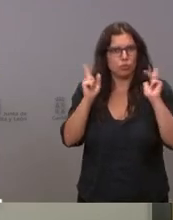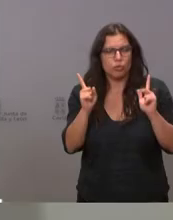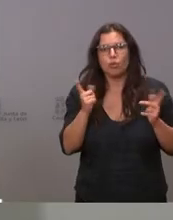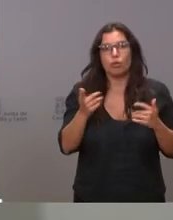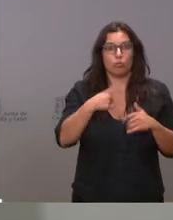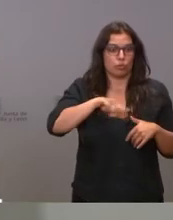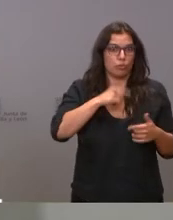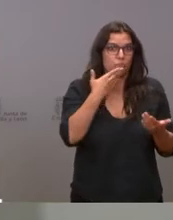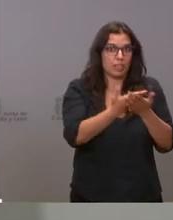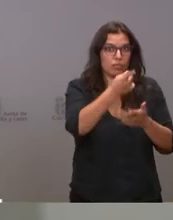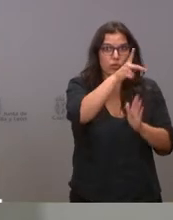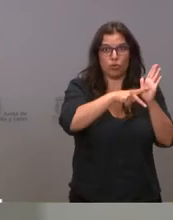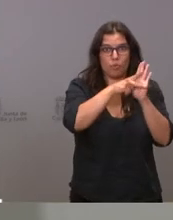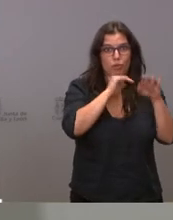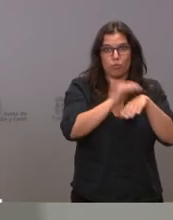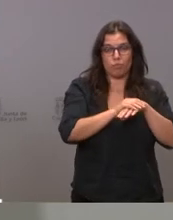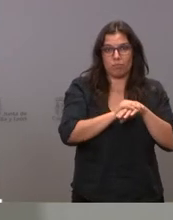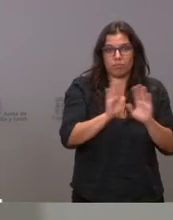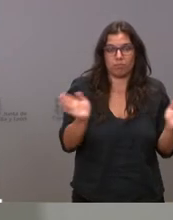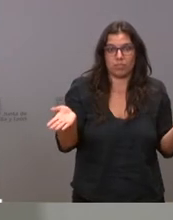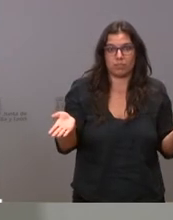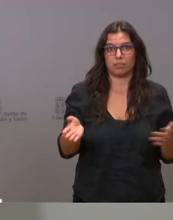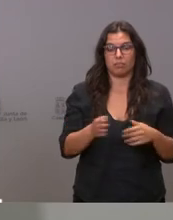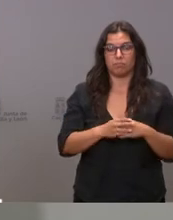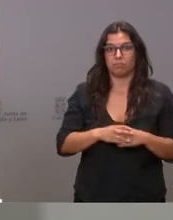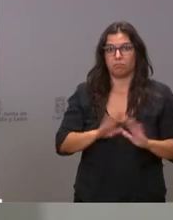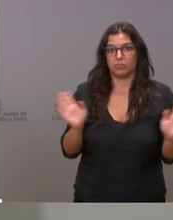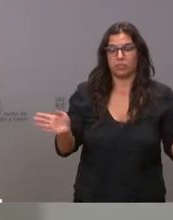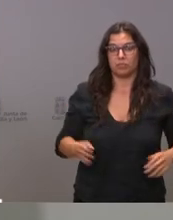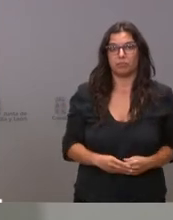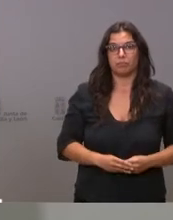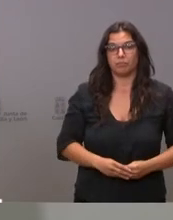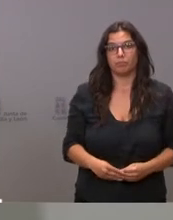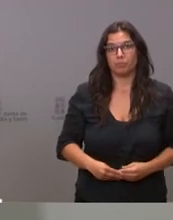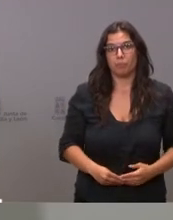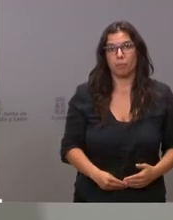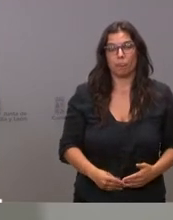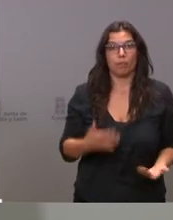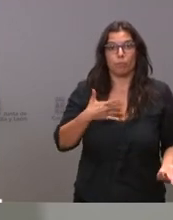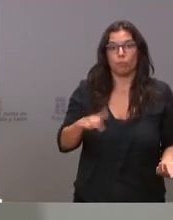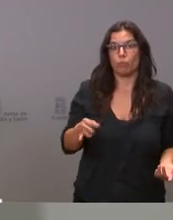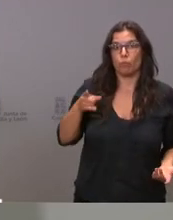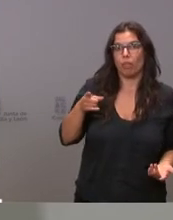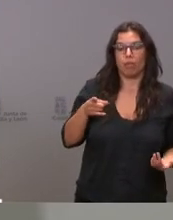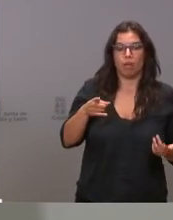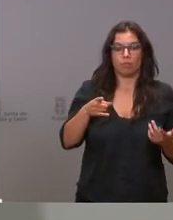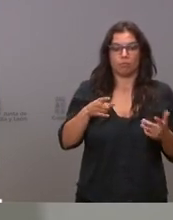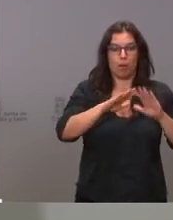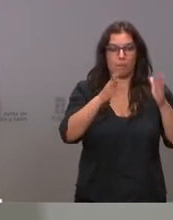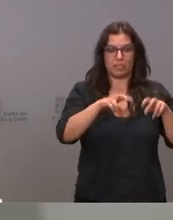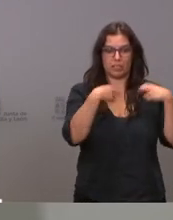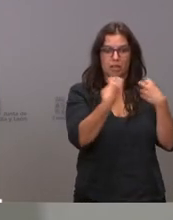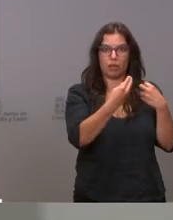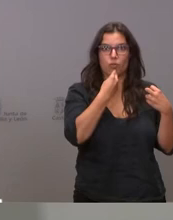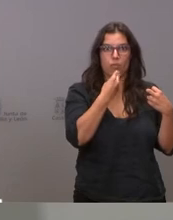estamos pidiendo que cumplan las normas las normas usted puede estar en una mesa comiendo con